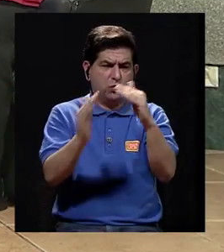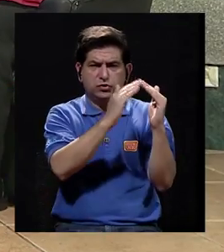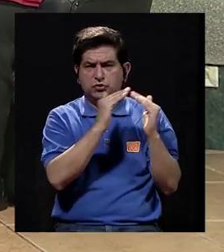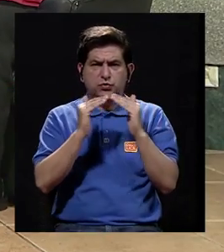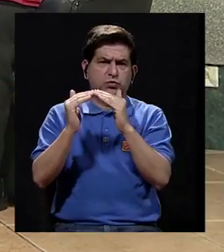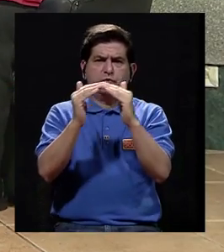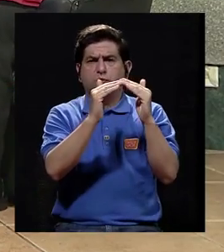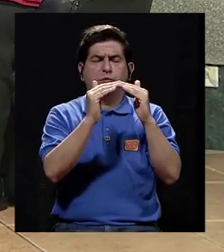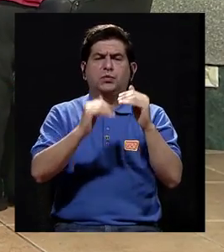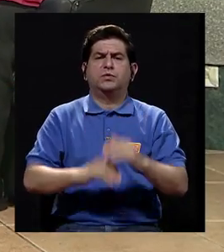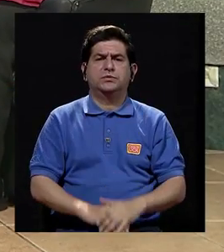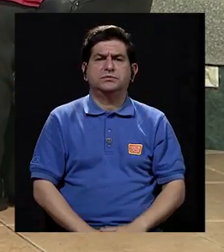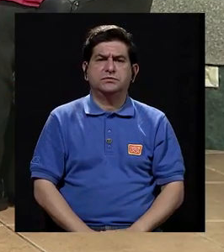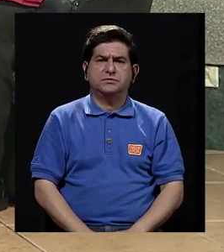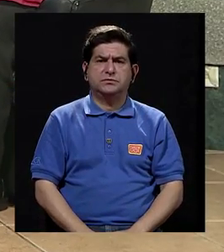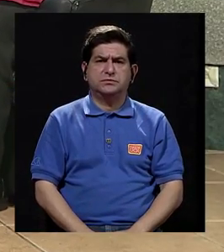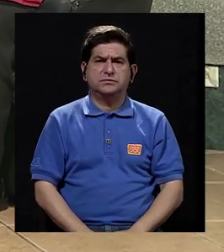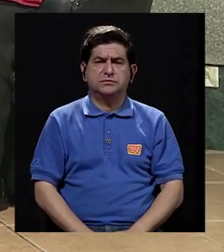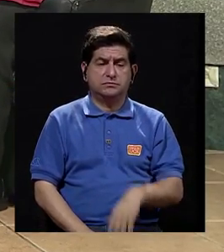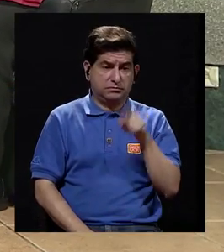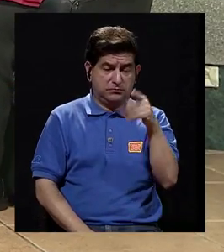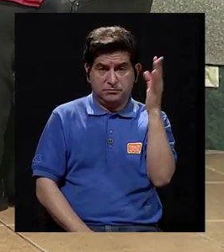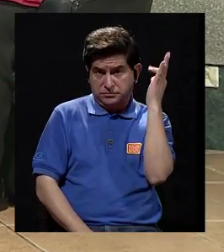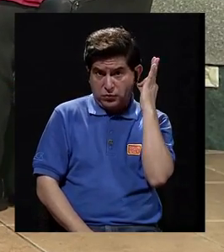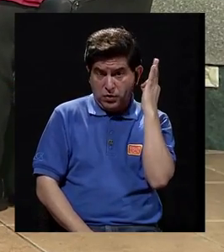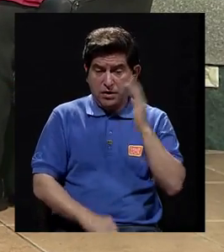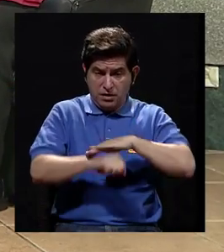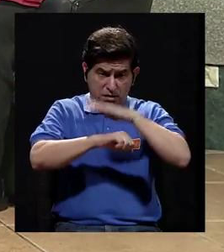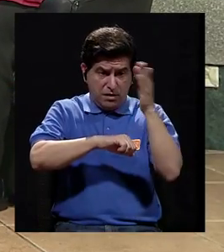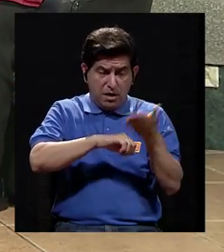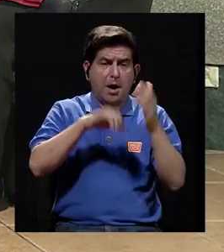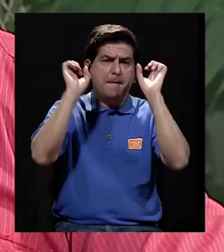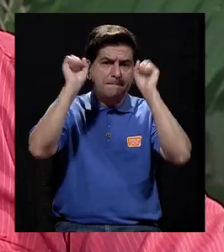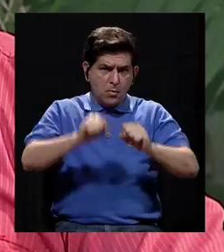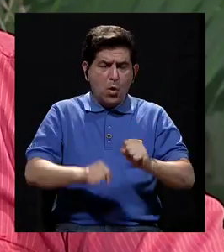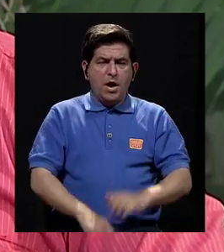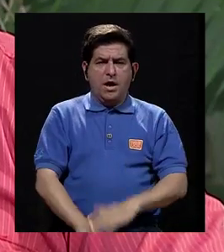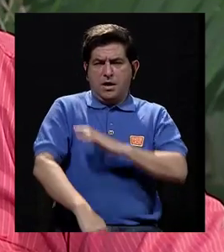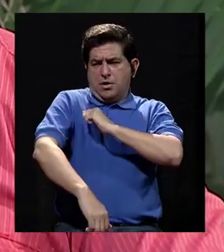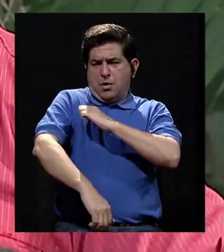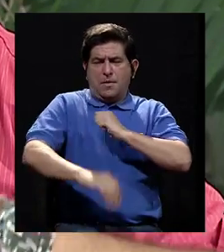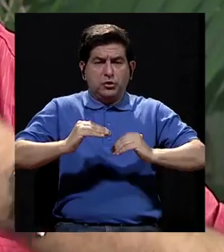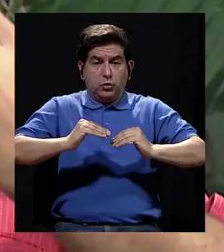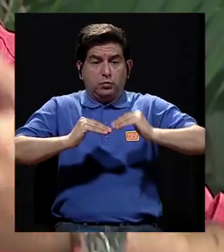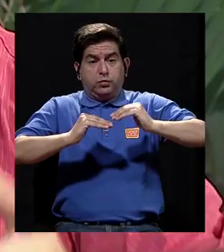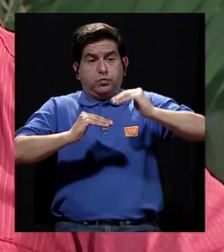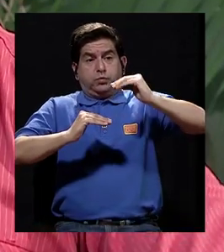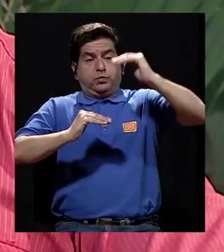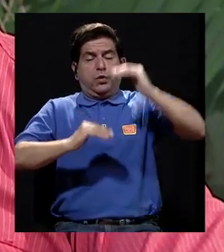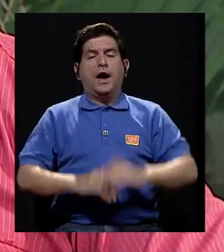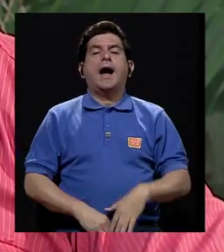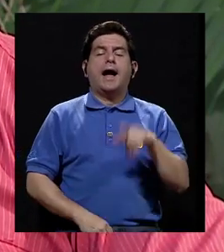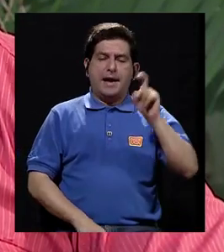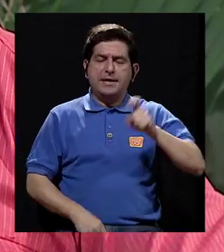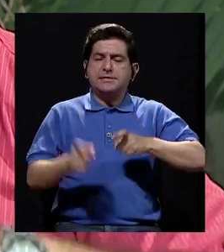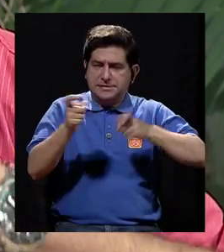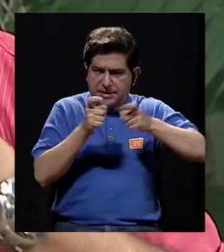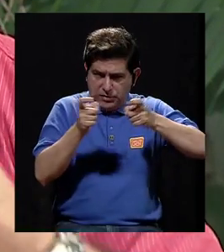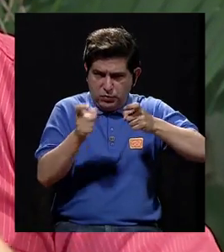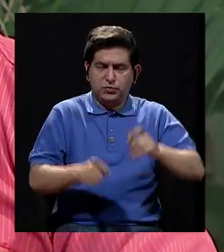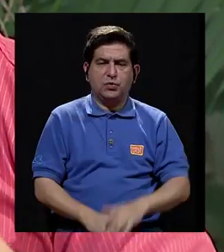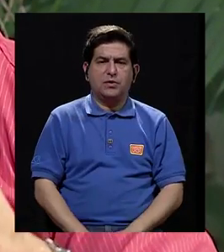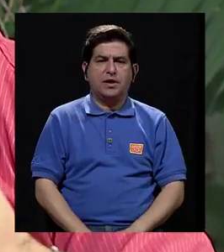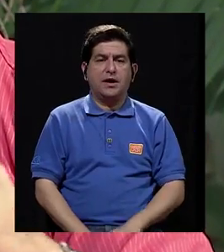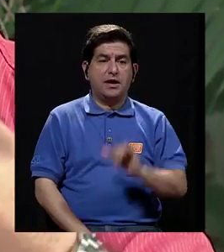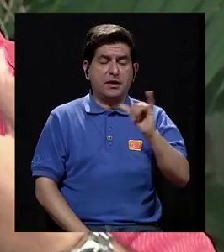de la población de las mujeres que quedan embarazadas podría desarrollar hipertensión. Entonces, van a tener control de la presión arterial, van